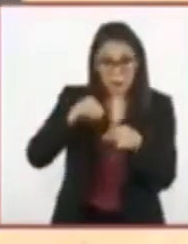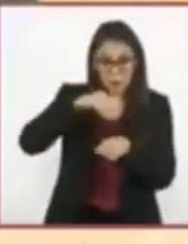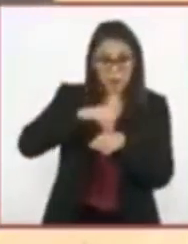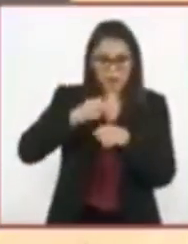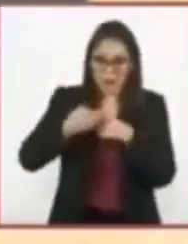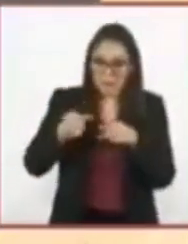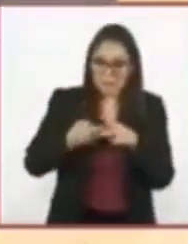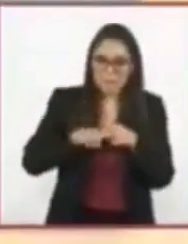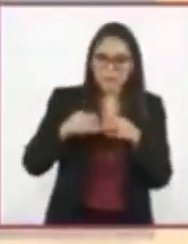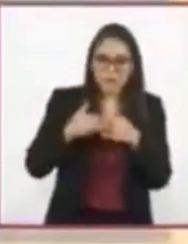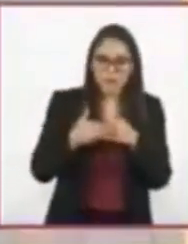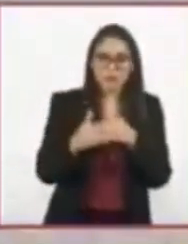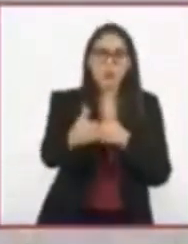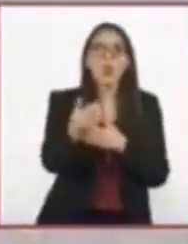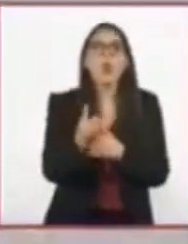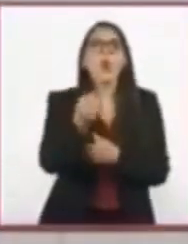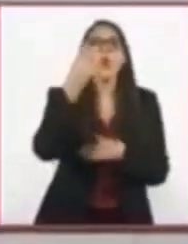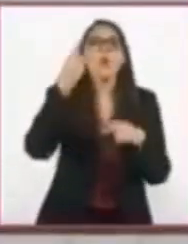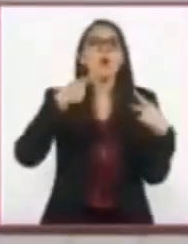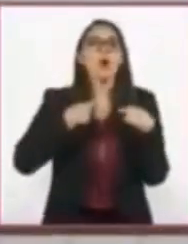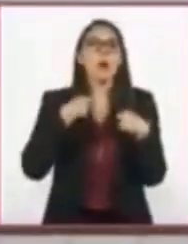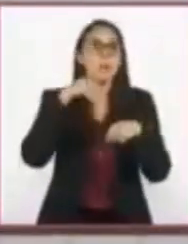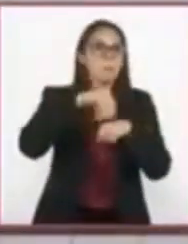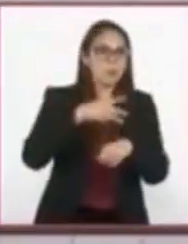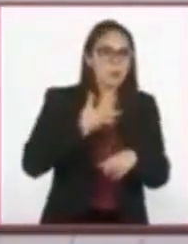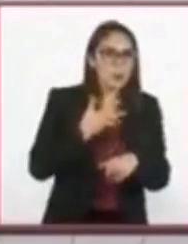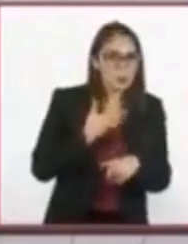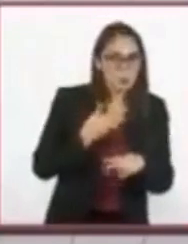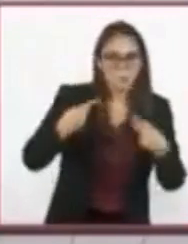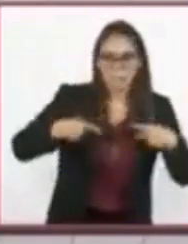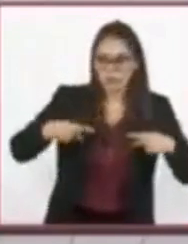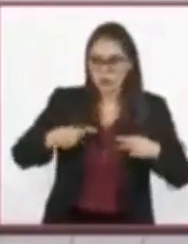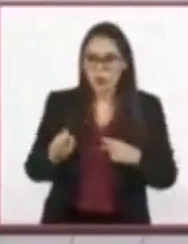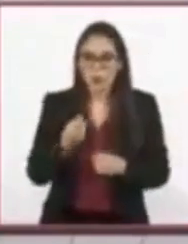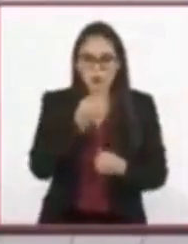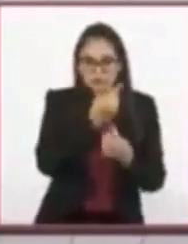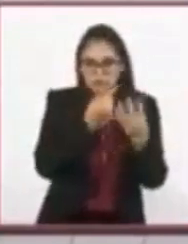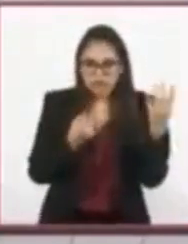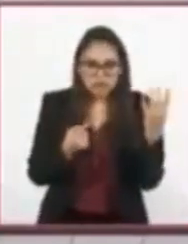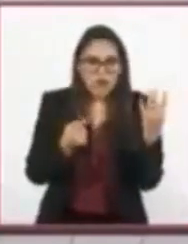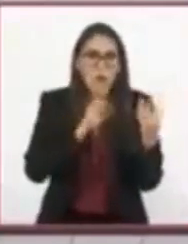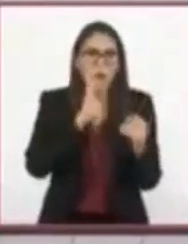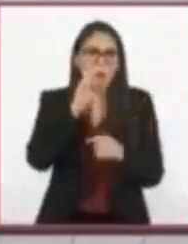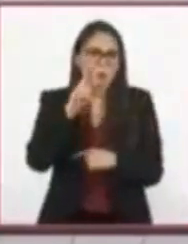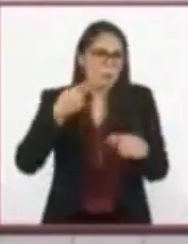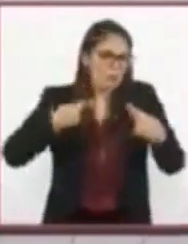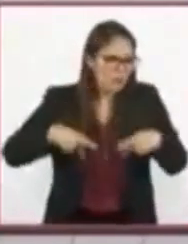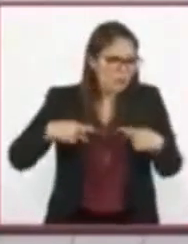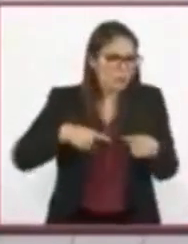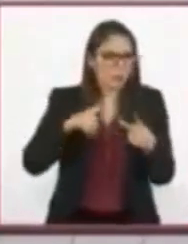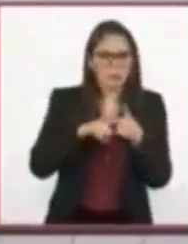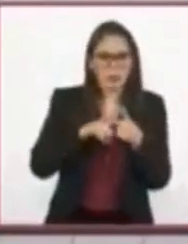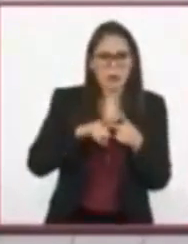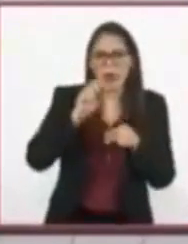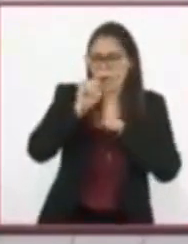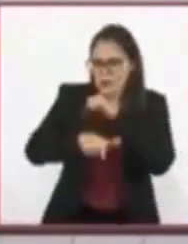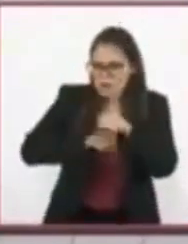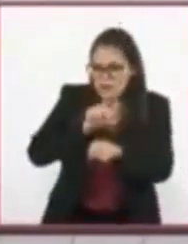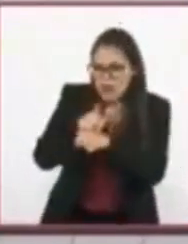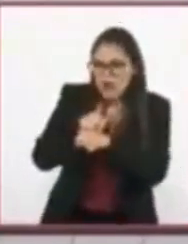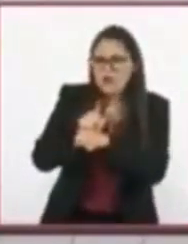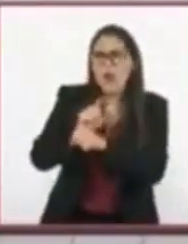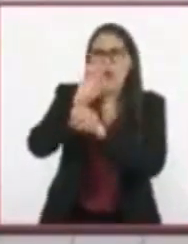participarán y los lugares o escenarios que van a visitar. Los personajes pueden ser personas, seres u objetos que